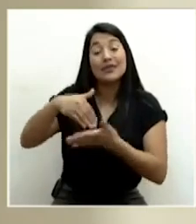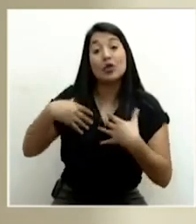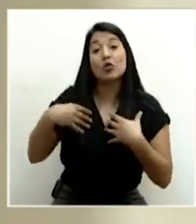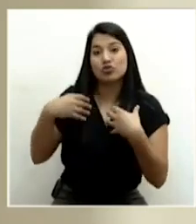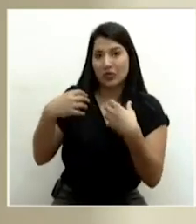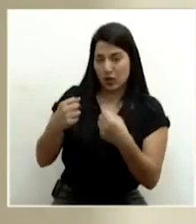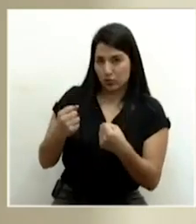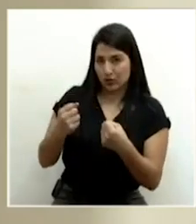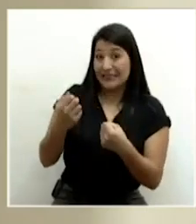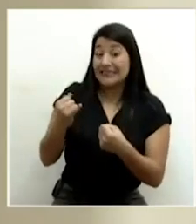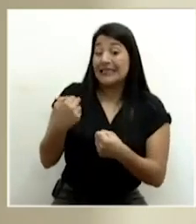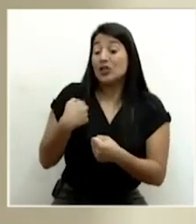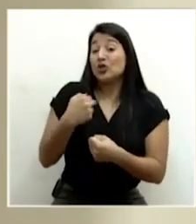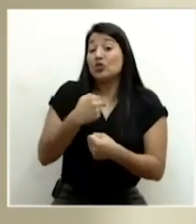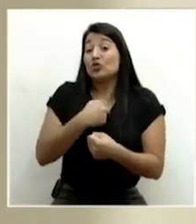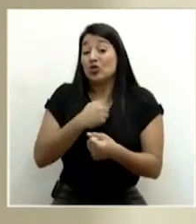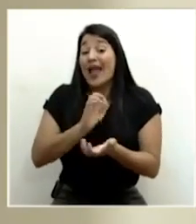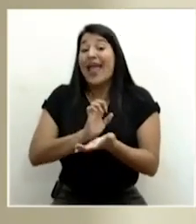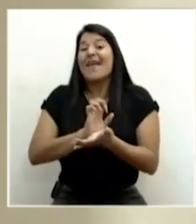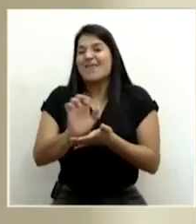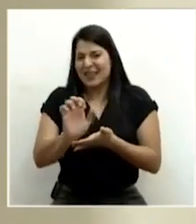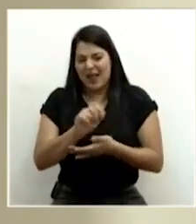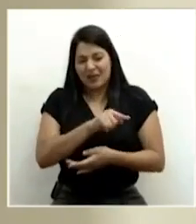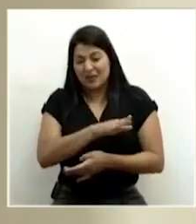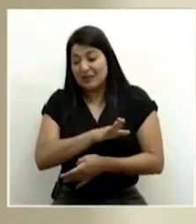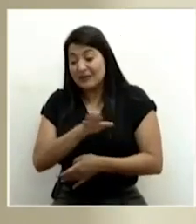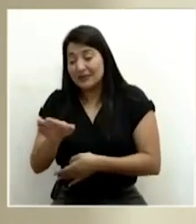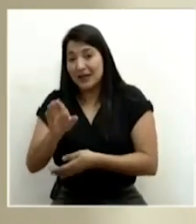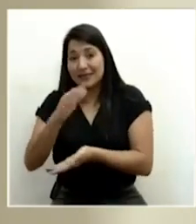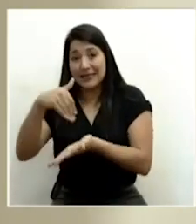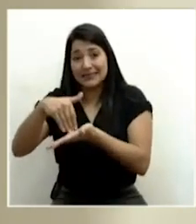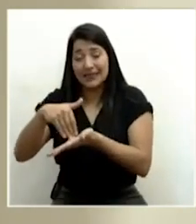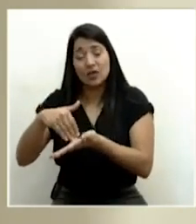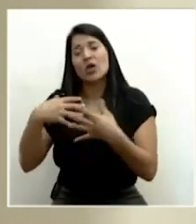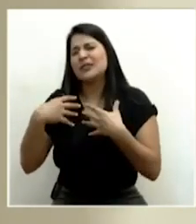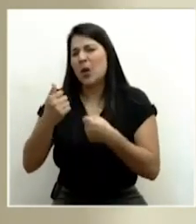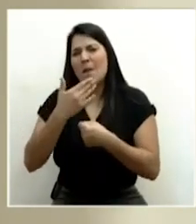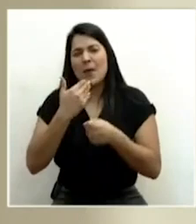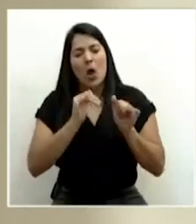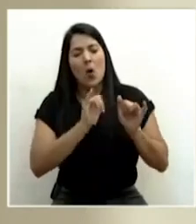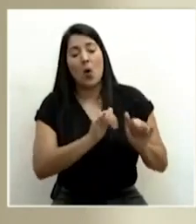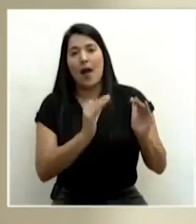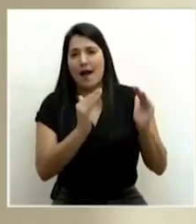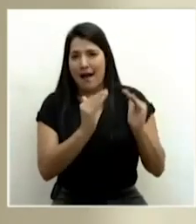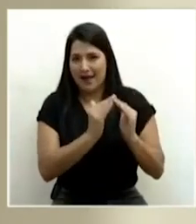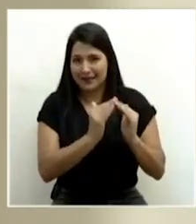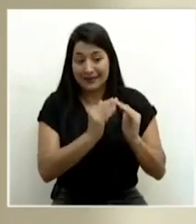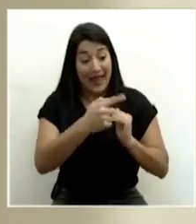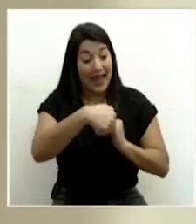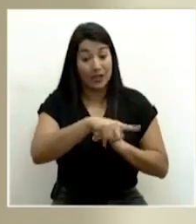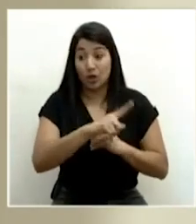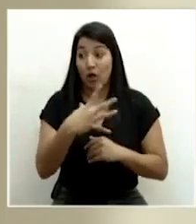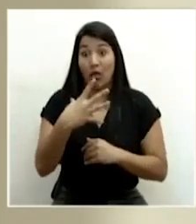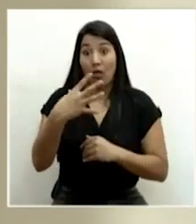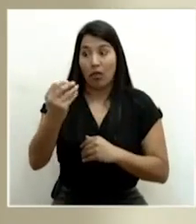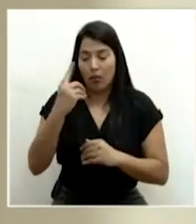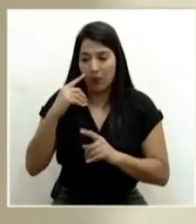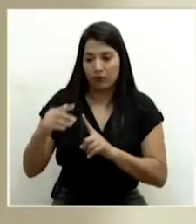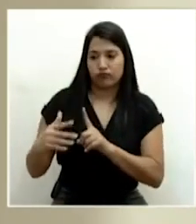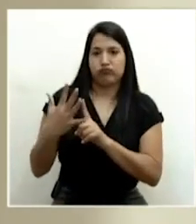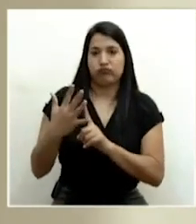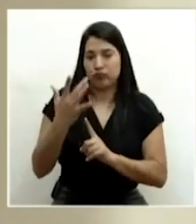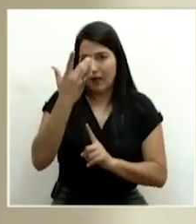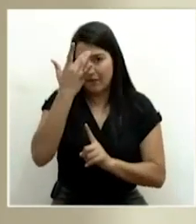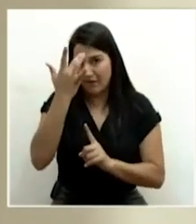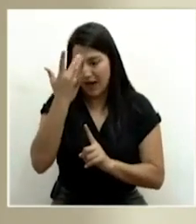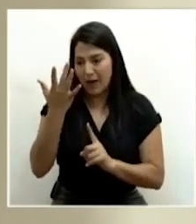medida de que permitamos que permanezcan en su casa y no se expongan a un posible contagio en